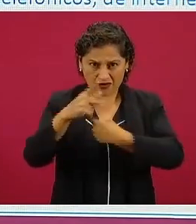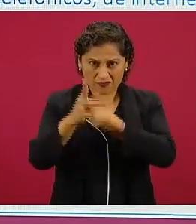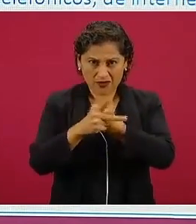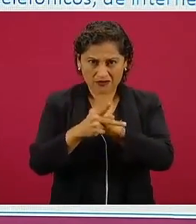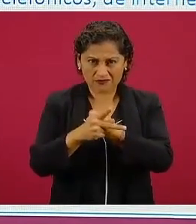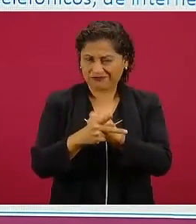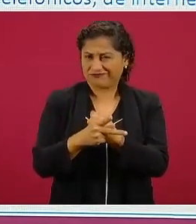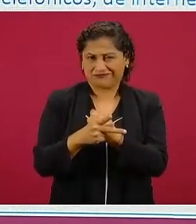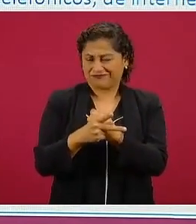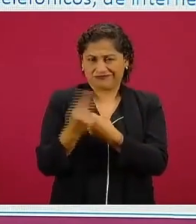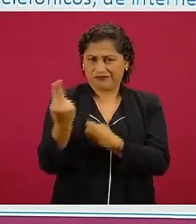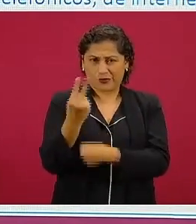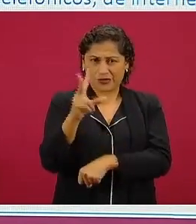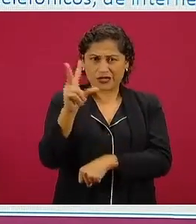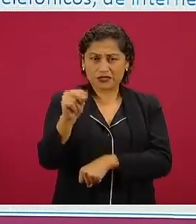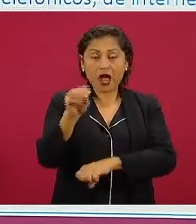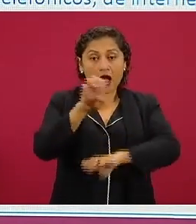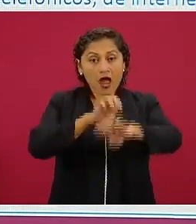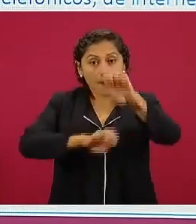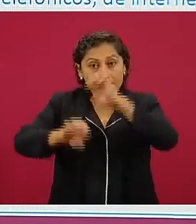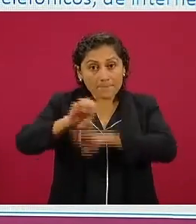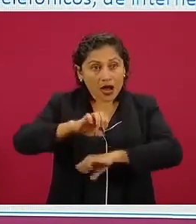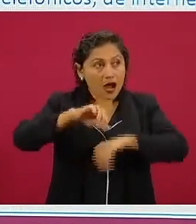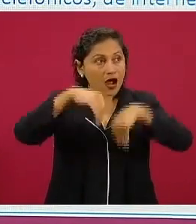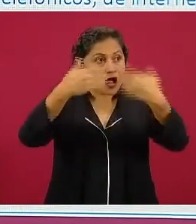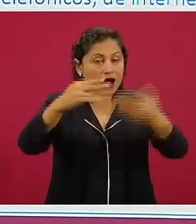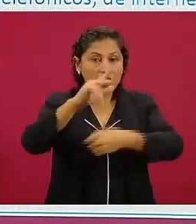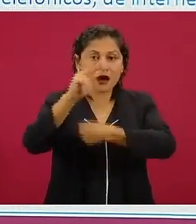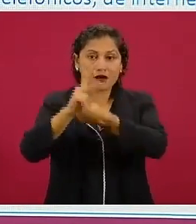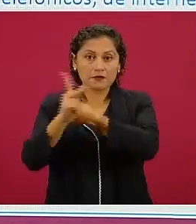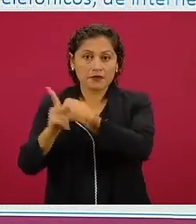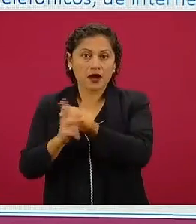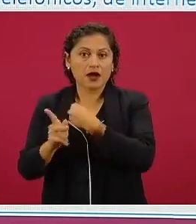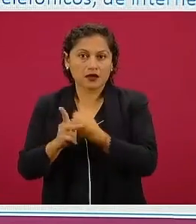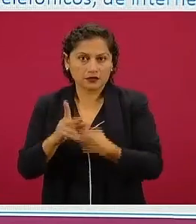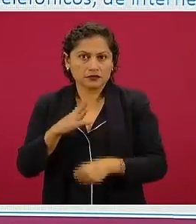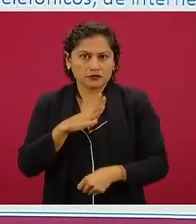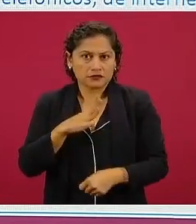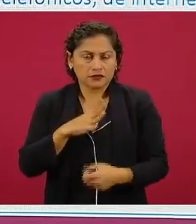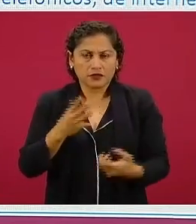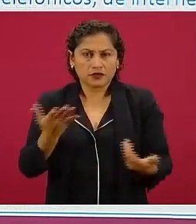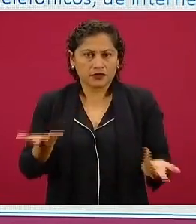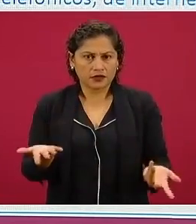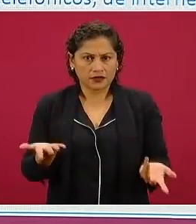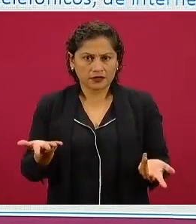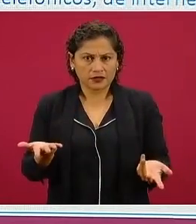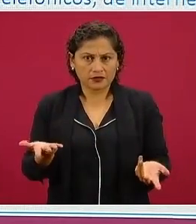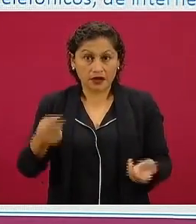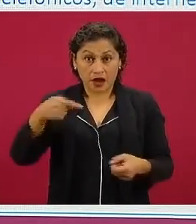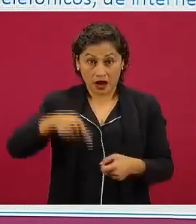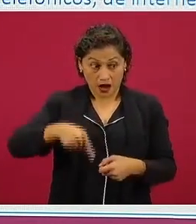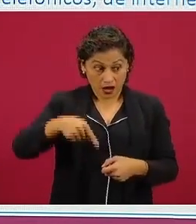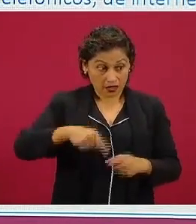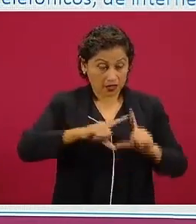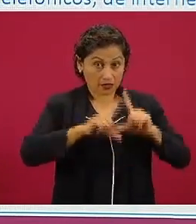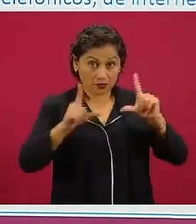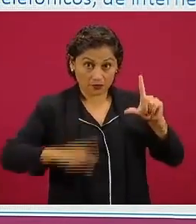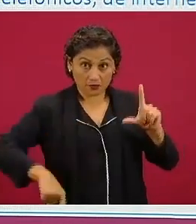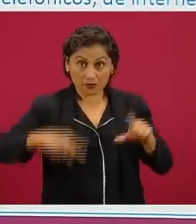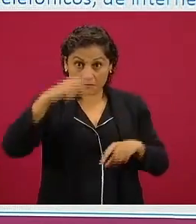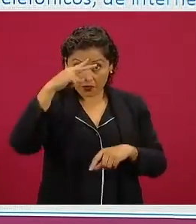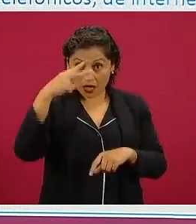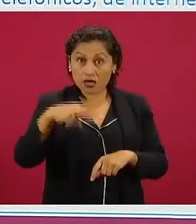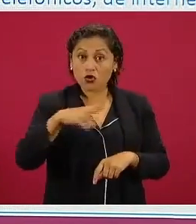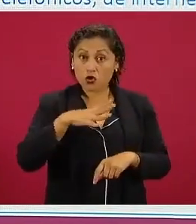no hay aquí en la Ciudad de México ni en ninguna ciudad del país oficinas ProFrancia ProAlemania